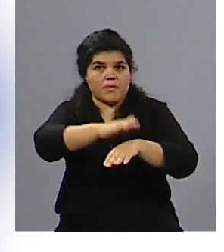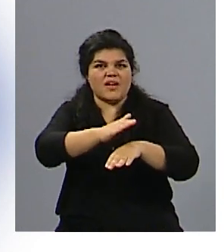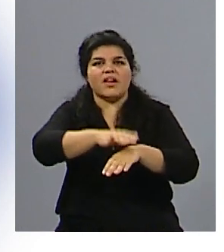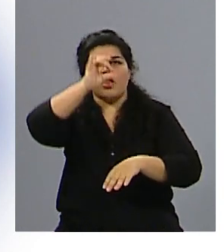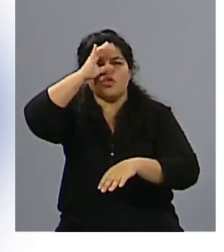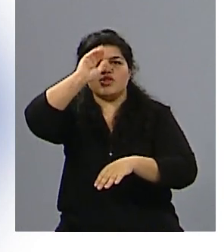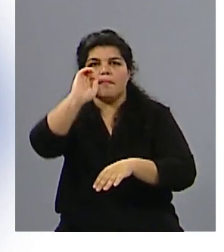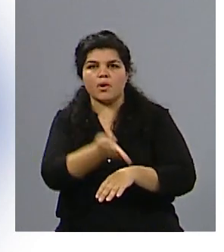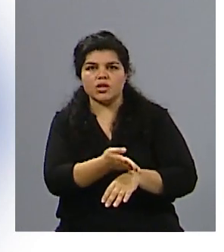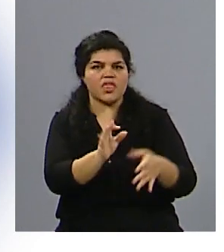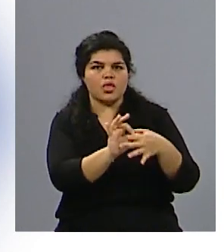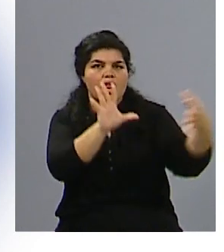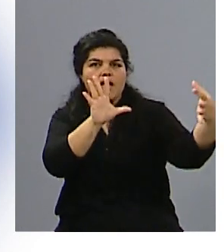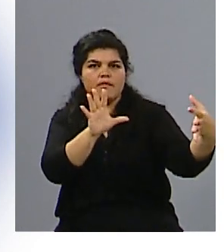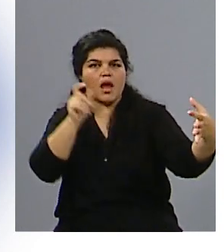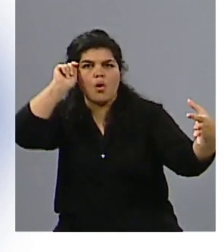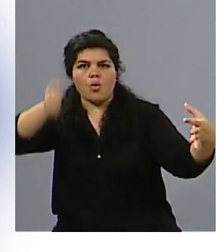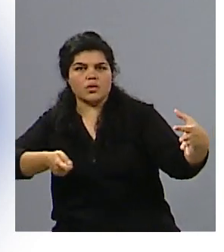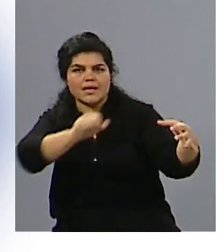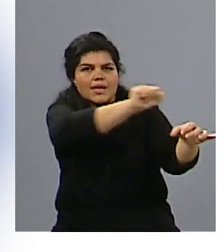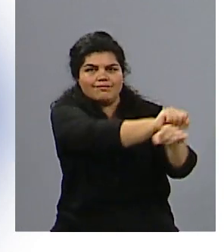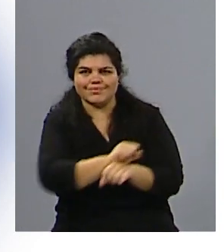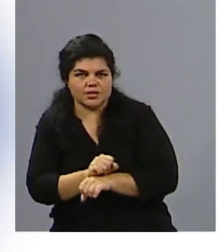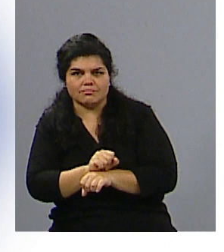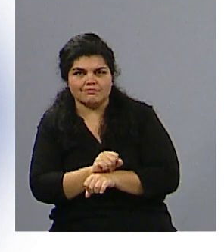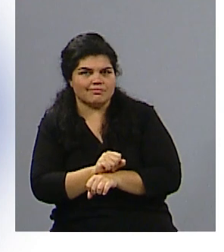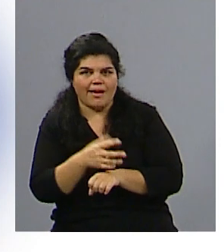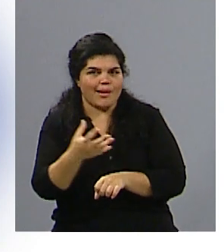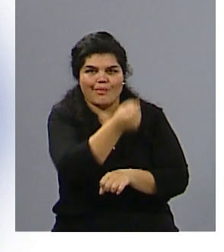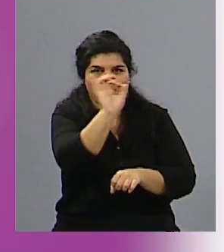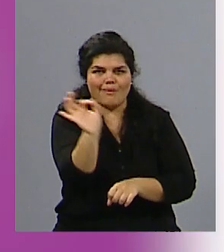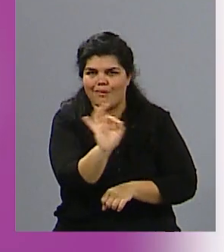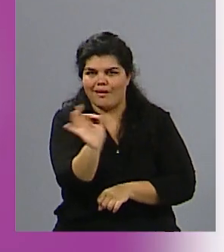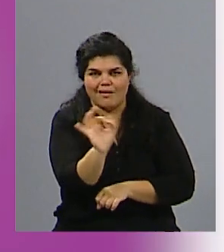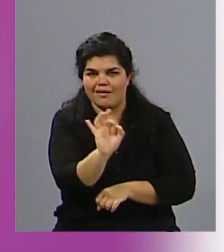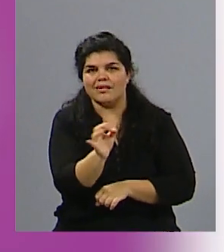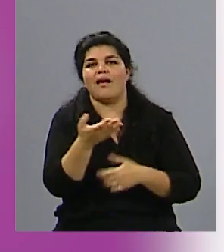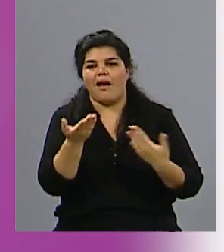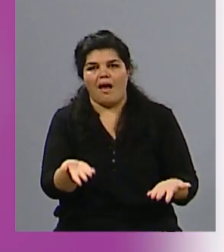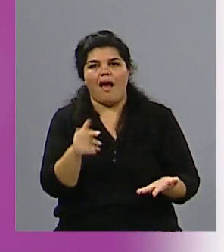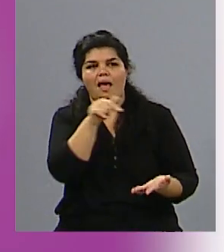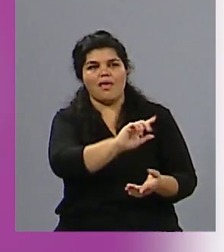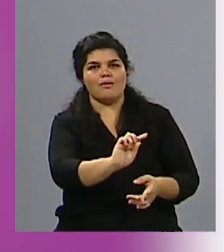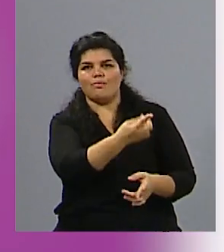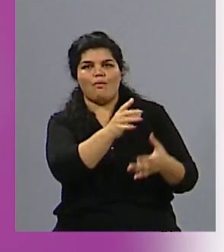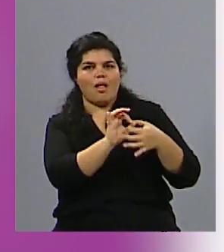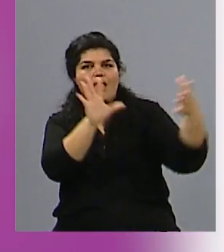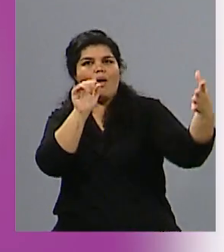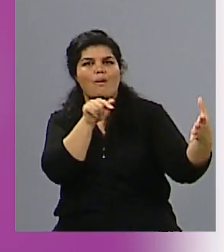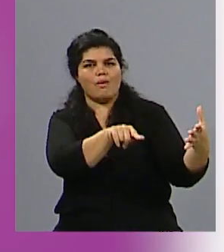logró dar con esa persona. Es terrible pensar que esa persona está suelta y que puede llegar a repetir la historia.